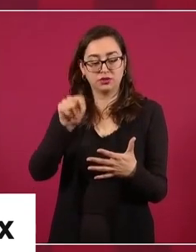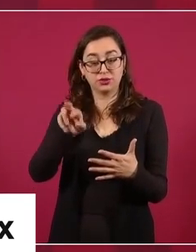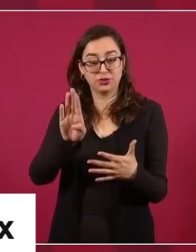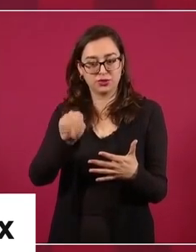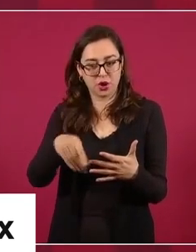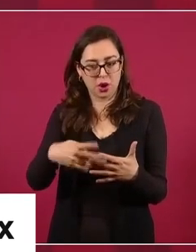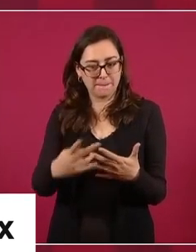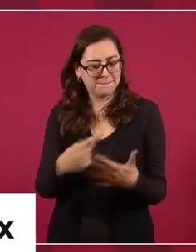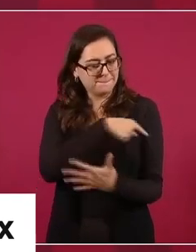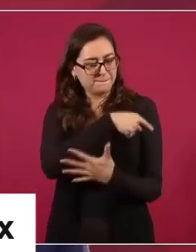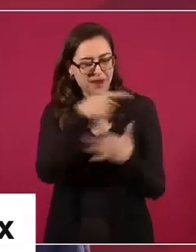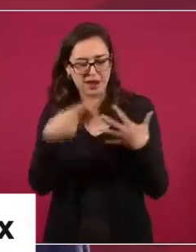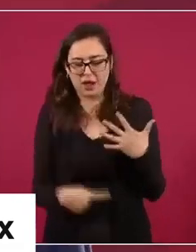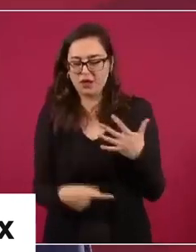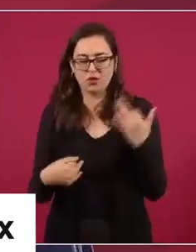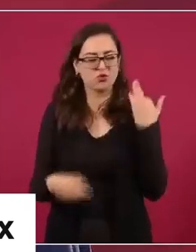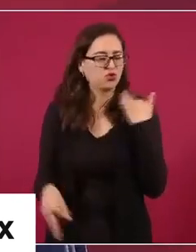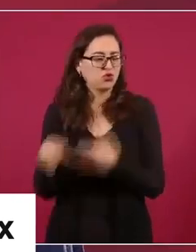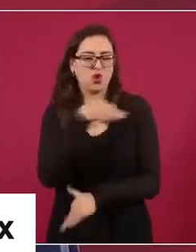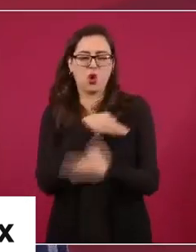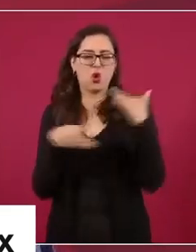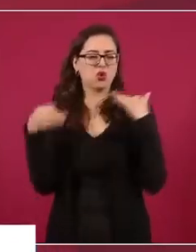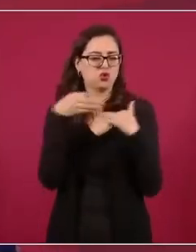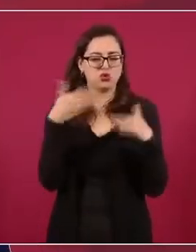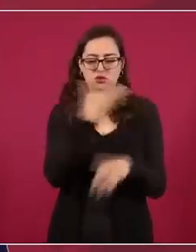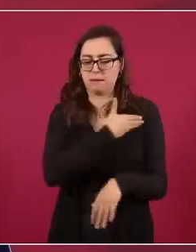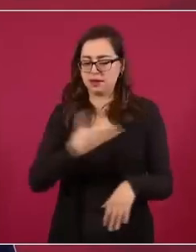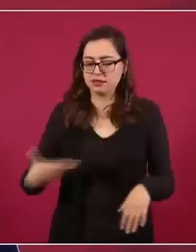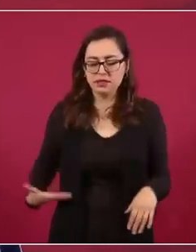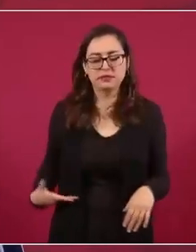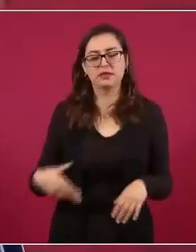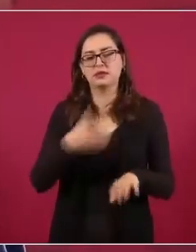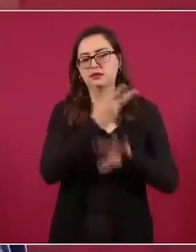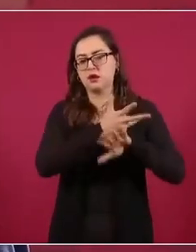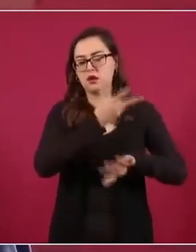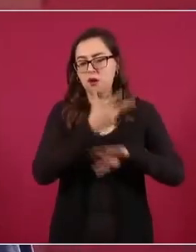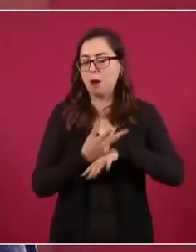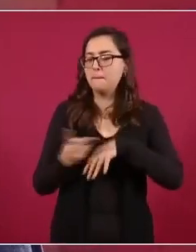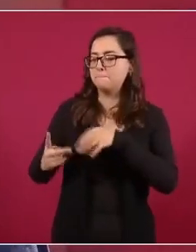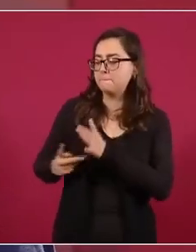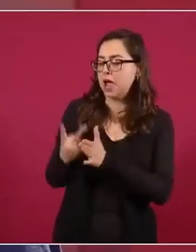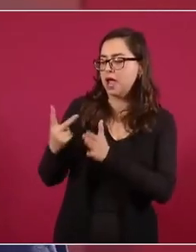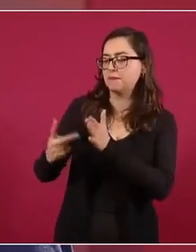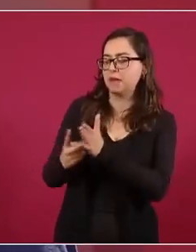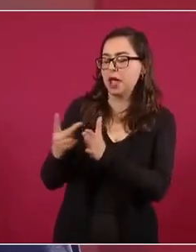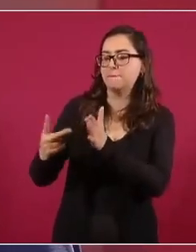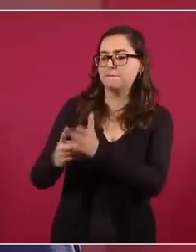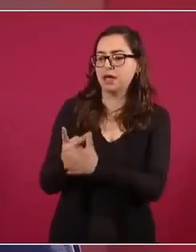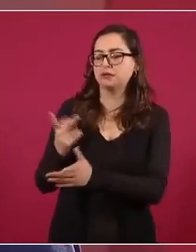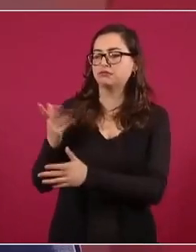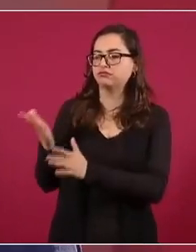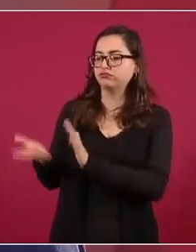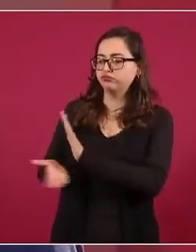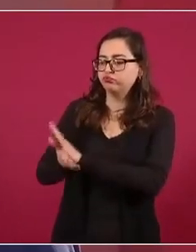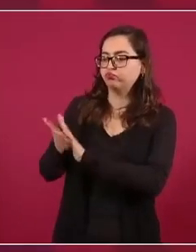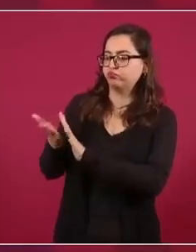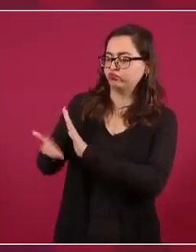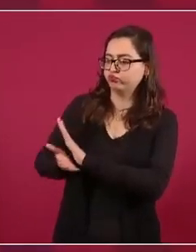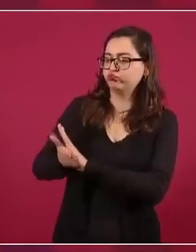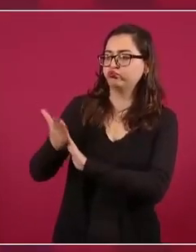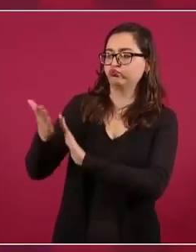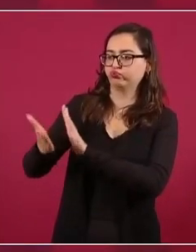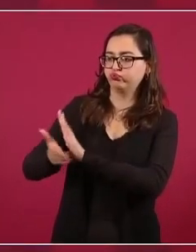construyeron sus tramos de muro. Y el presidente Biden es